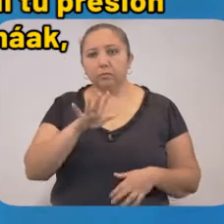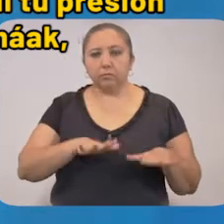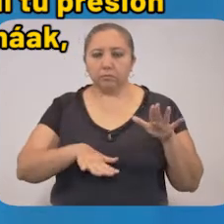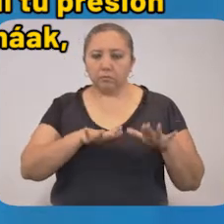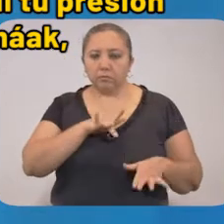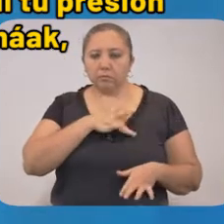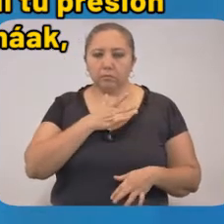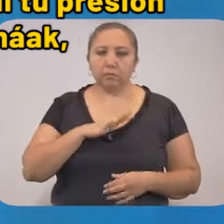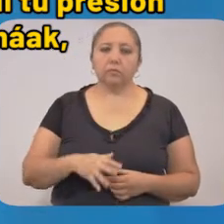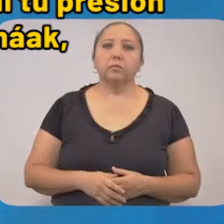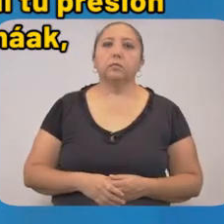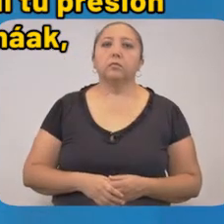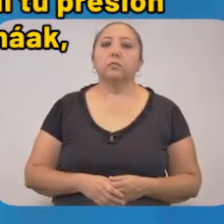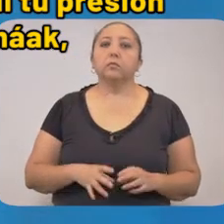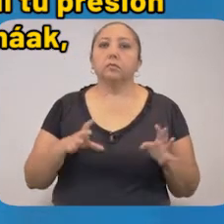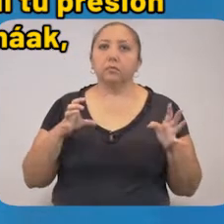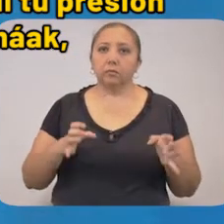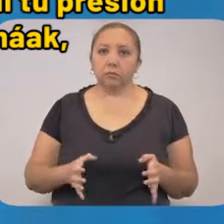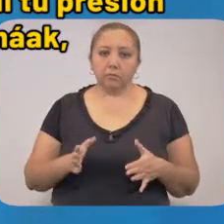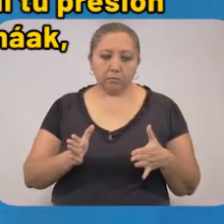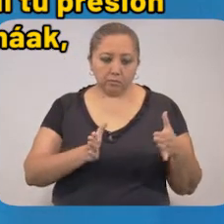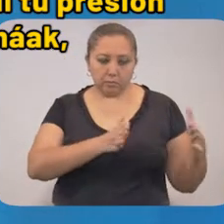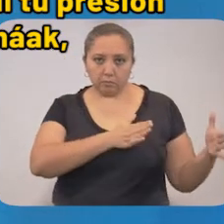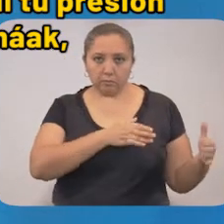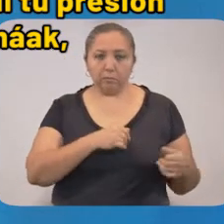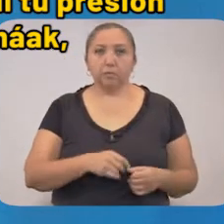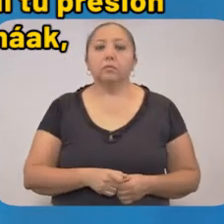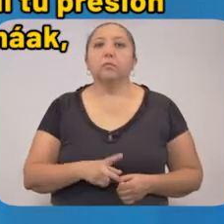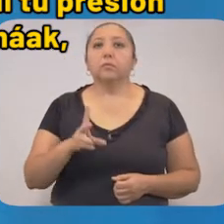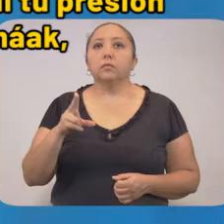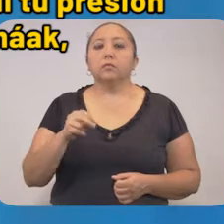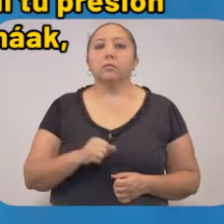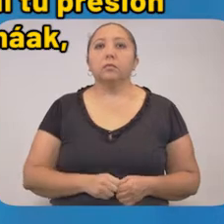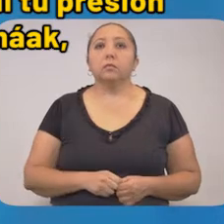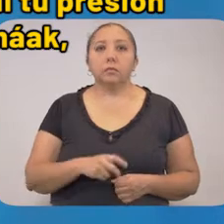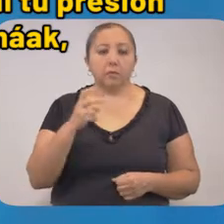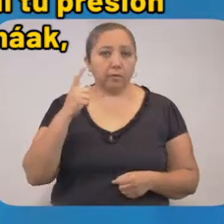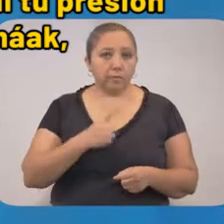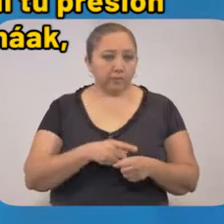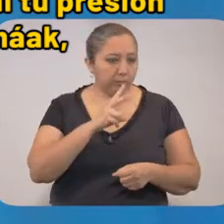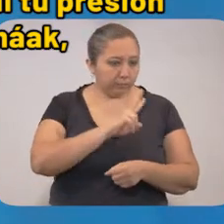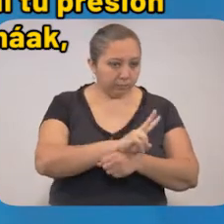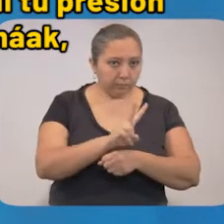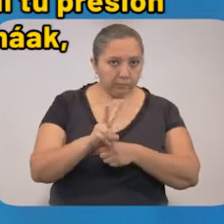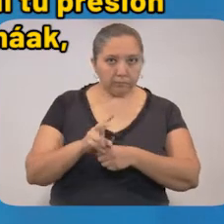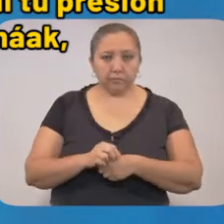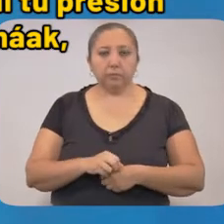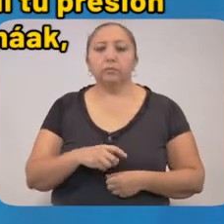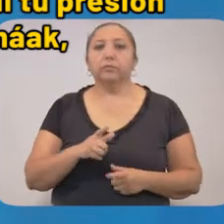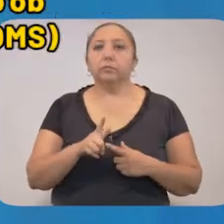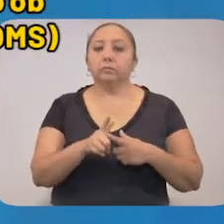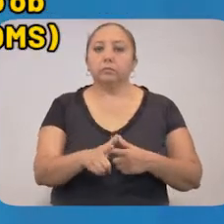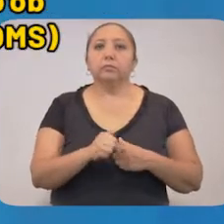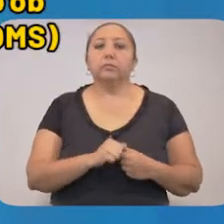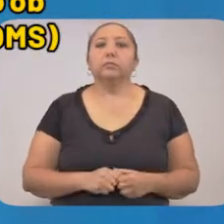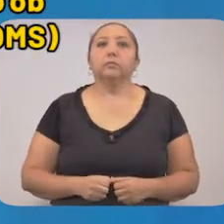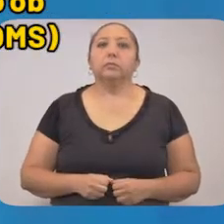síntomas leves. Se encuentra en aislamiento y la Coordinación de Vigilancia Epidemiológica del IMSS le da seguimiento.